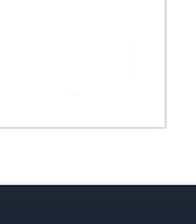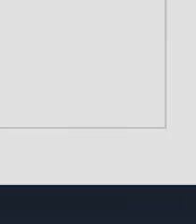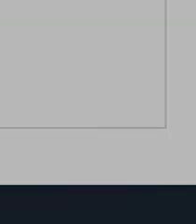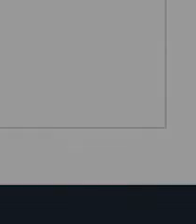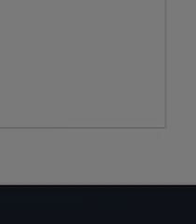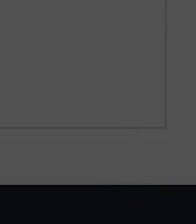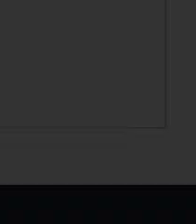Gracias por ver